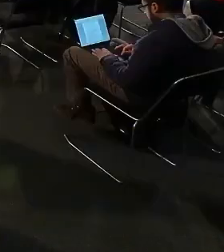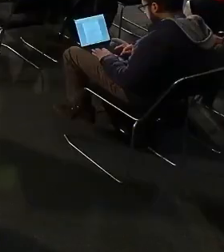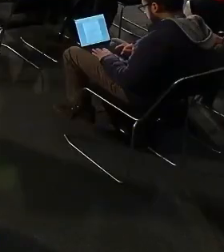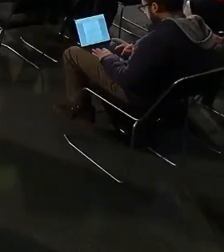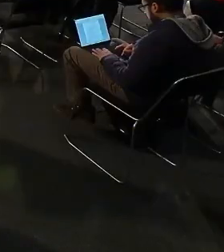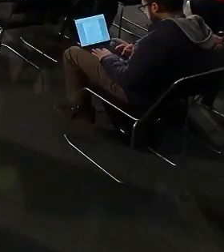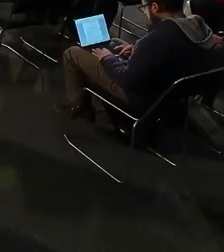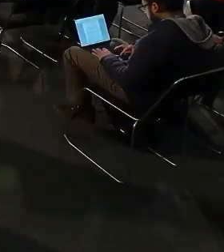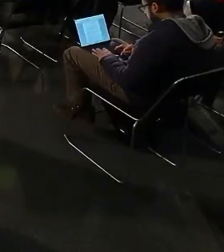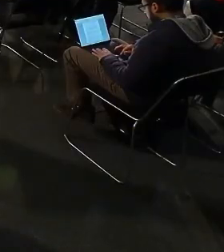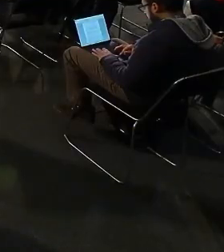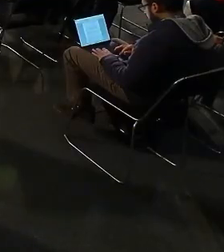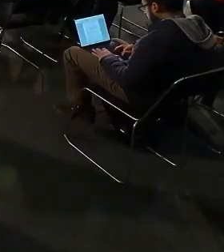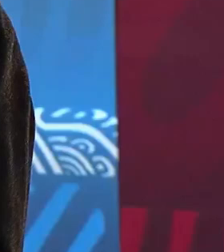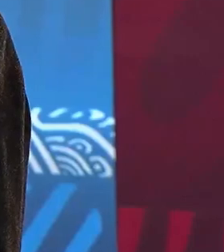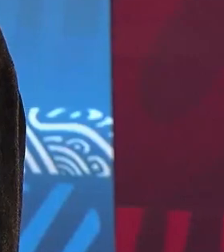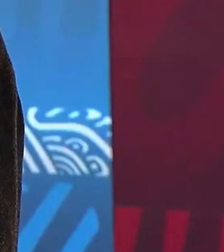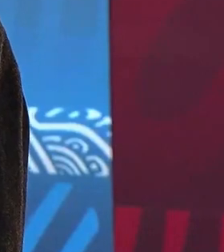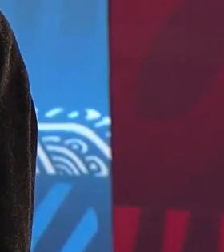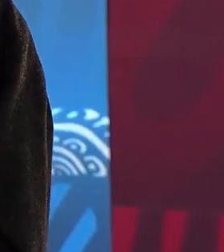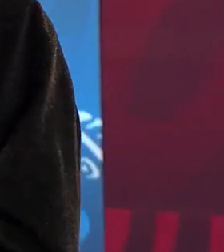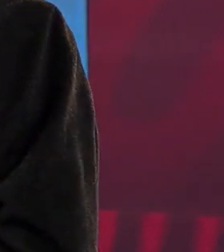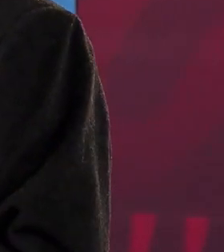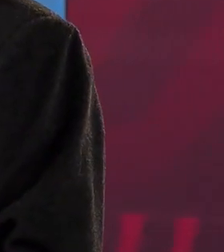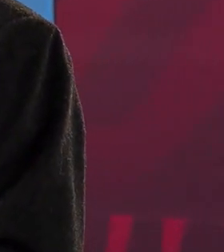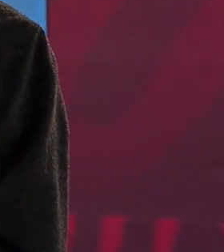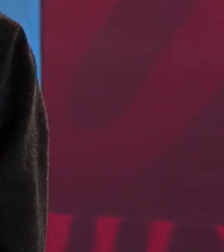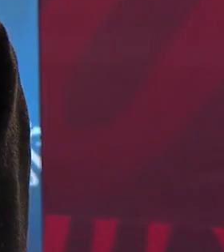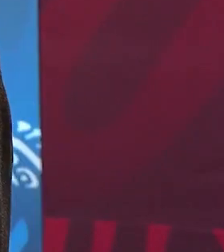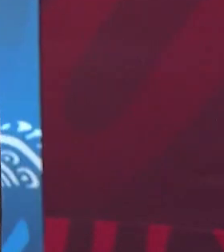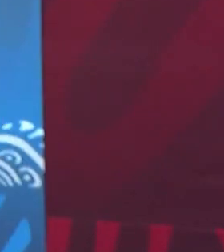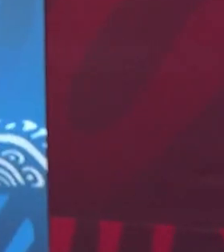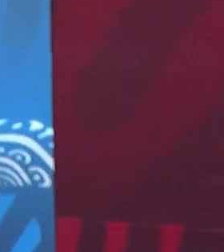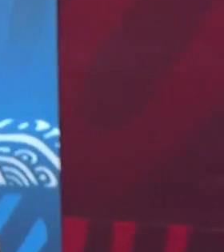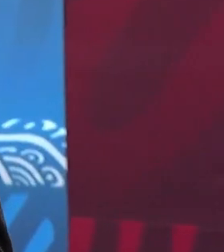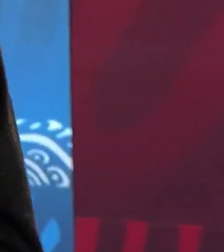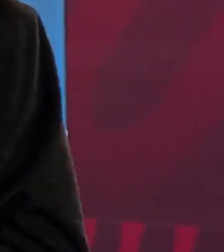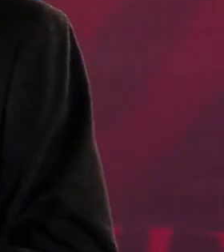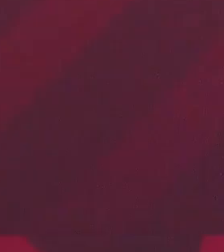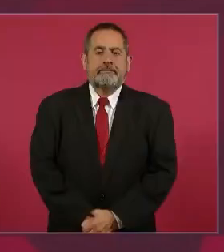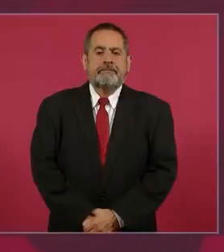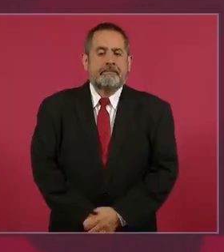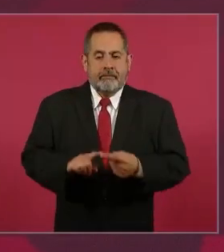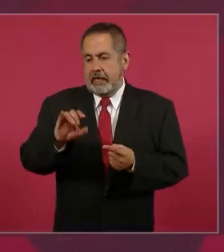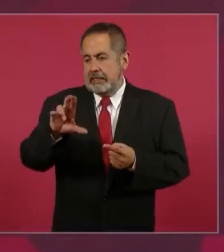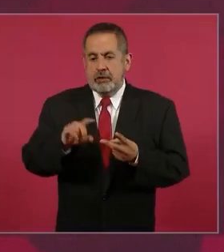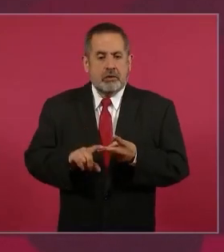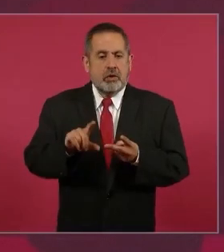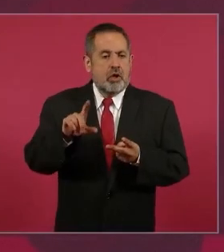siro gómez leiva si les suena verdad este lópez d'origa loré de mola